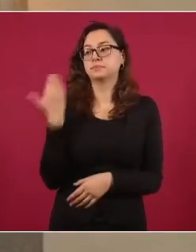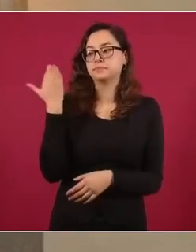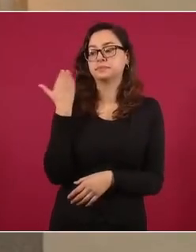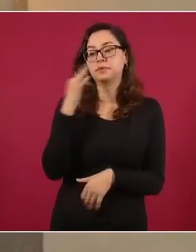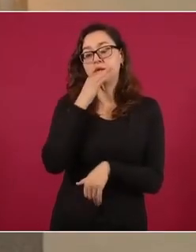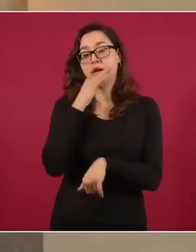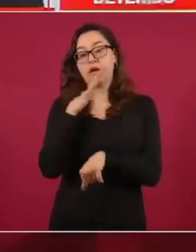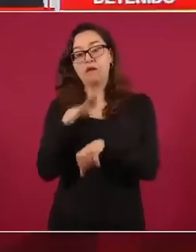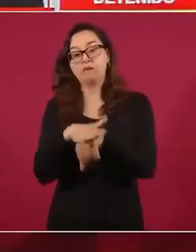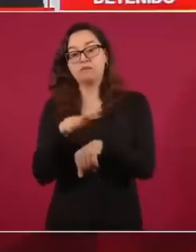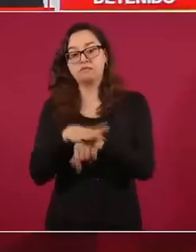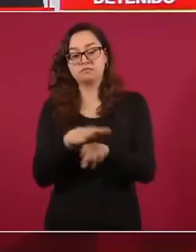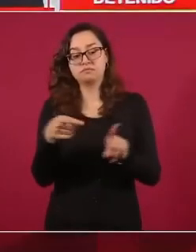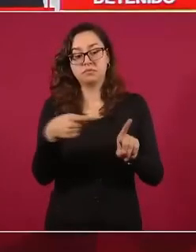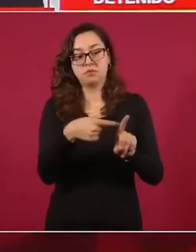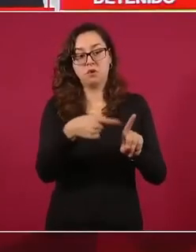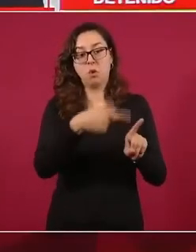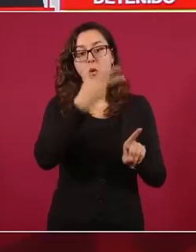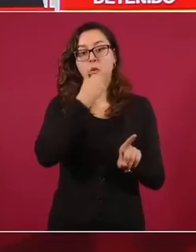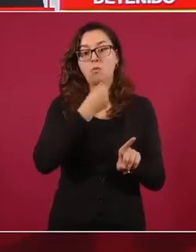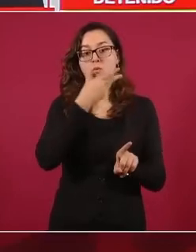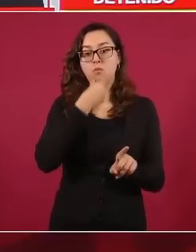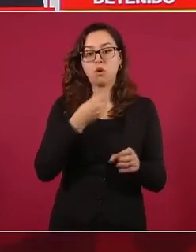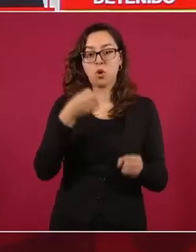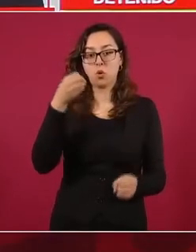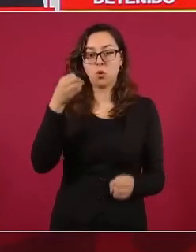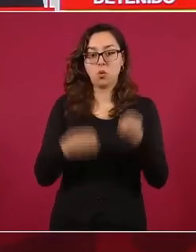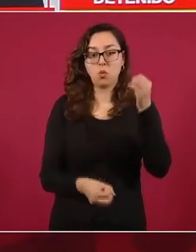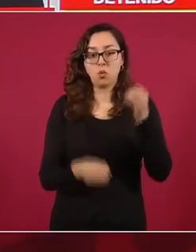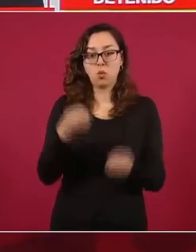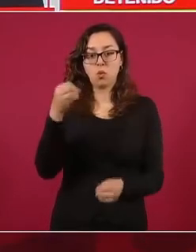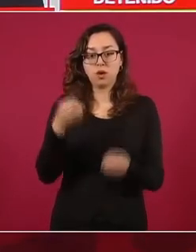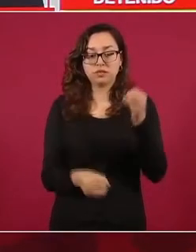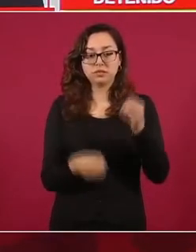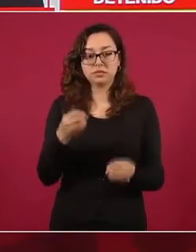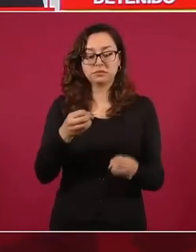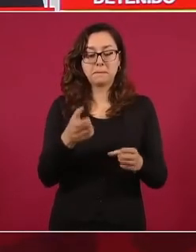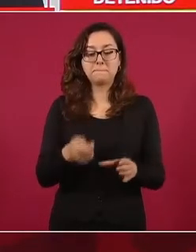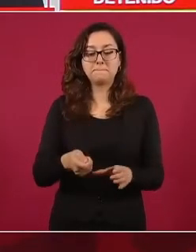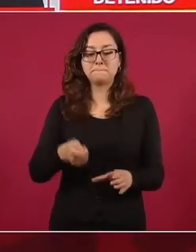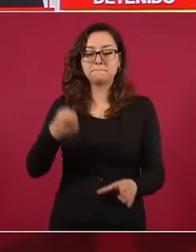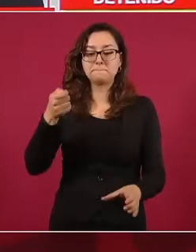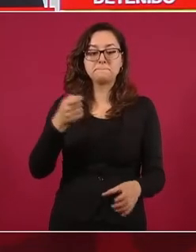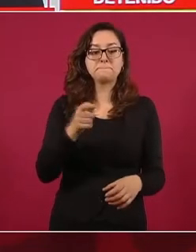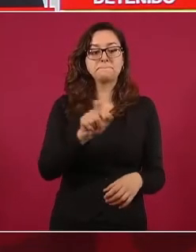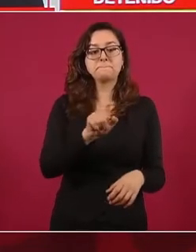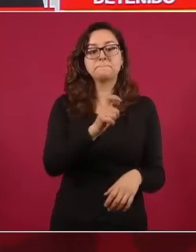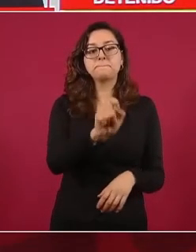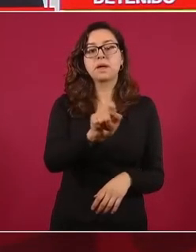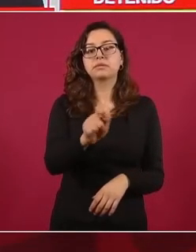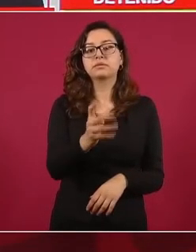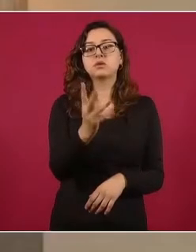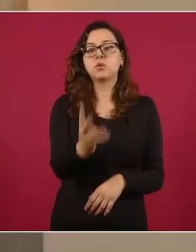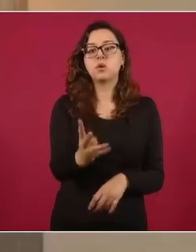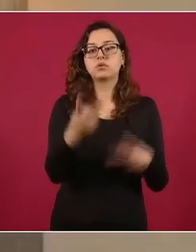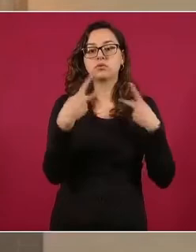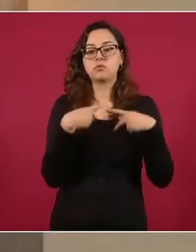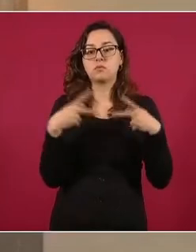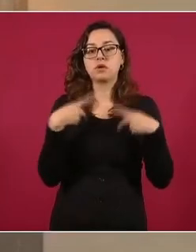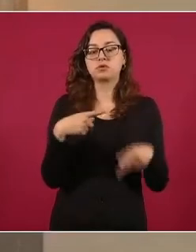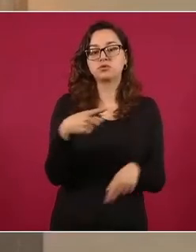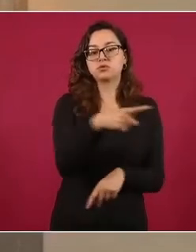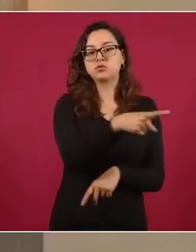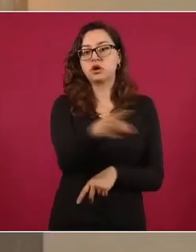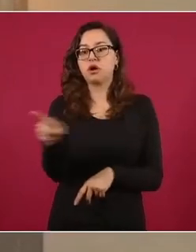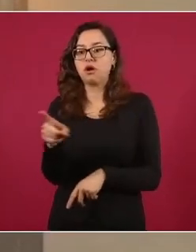esta persona dictó sentencia absolutoria a 24 personas por el delito